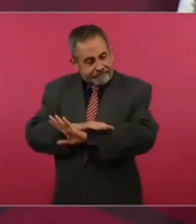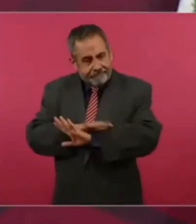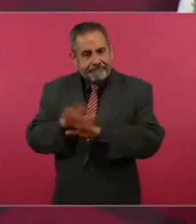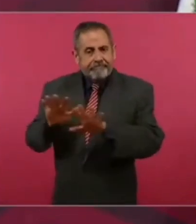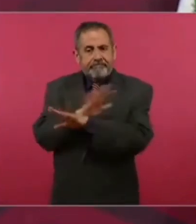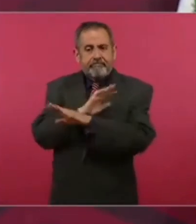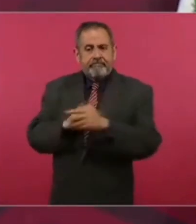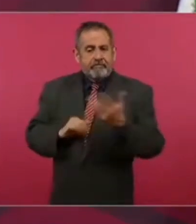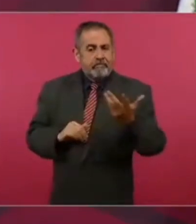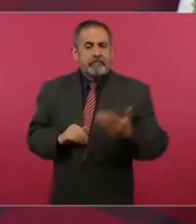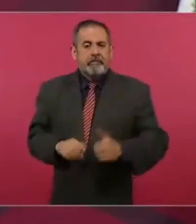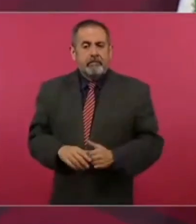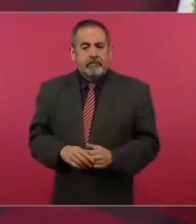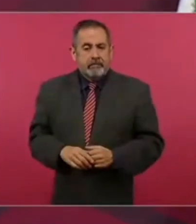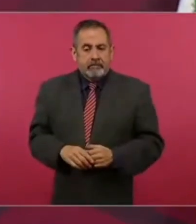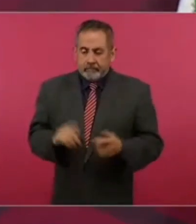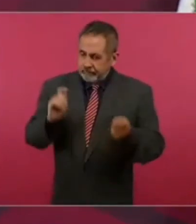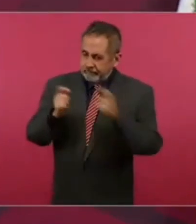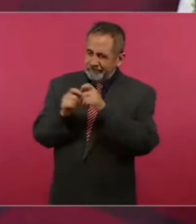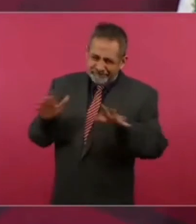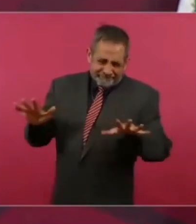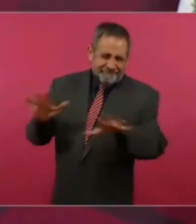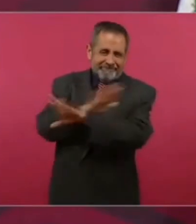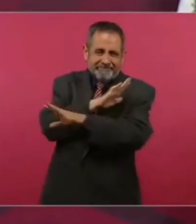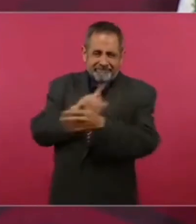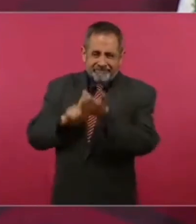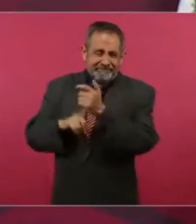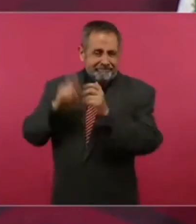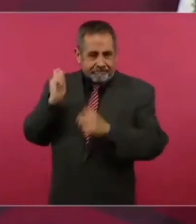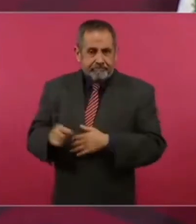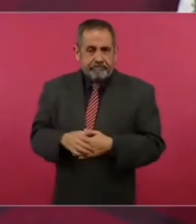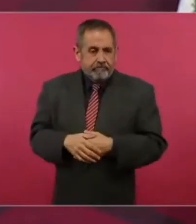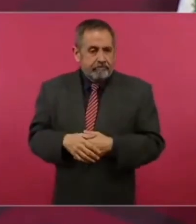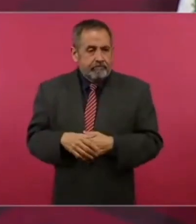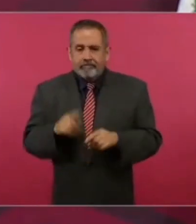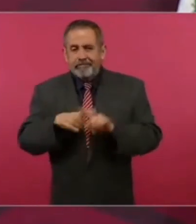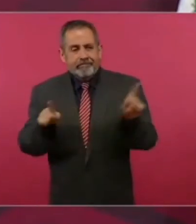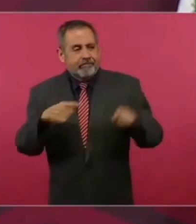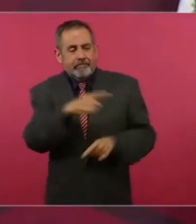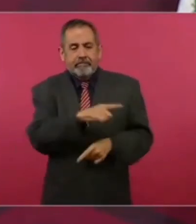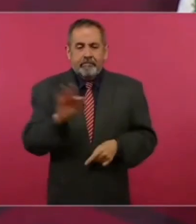y que es un cambio verdadero. No lo de Fox.